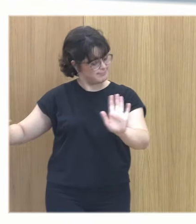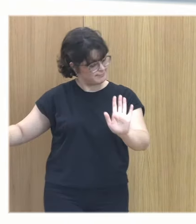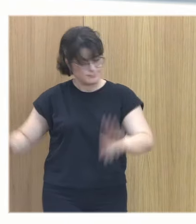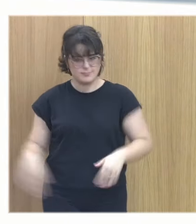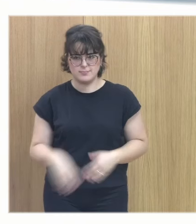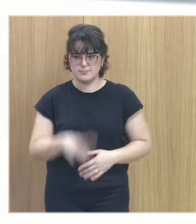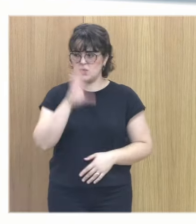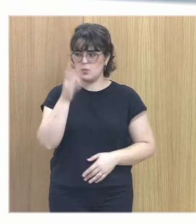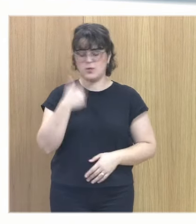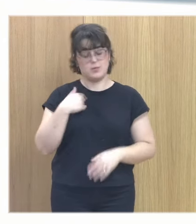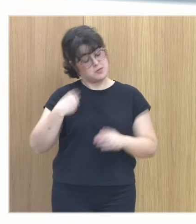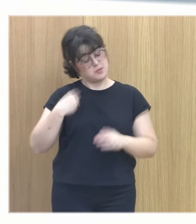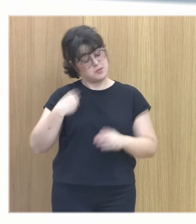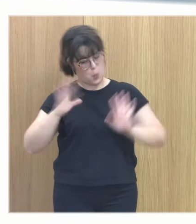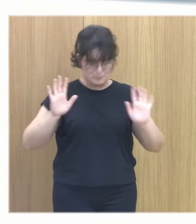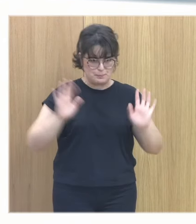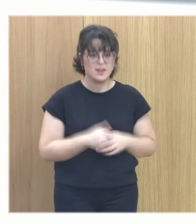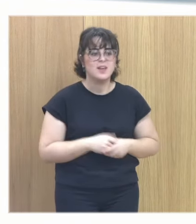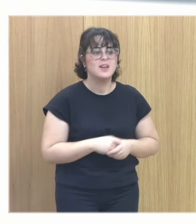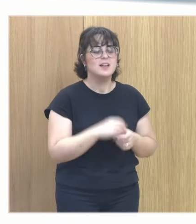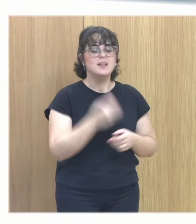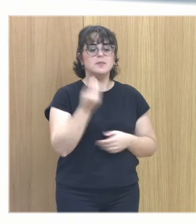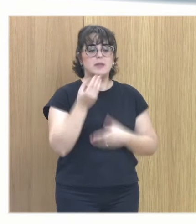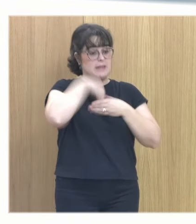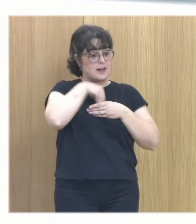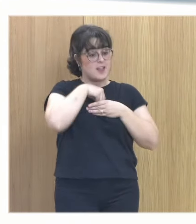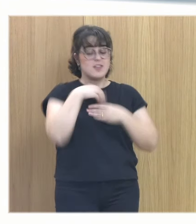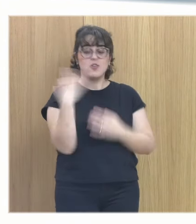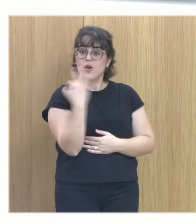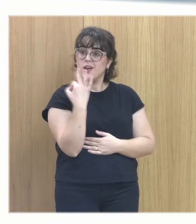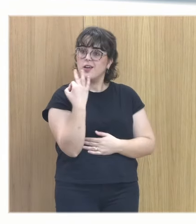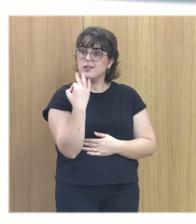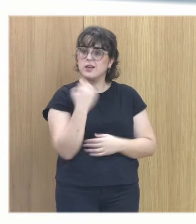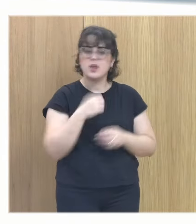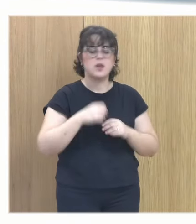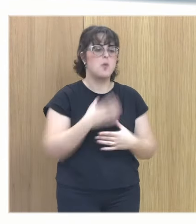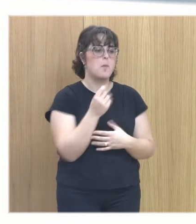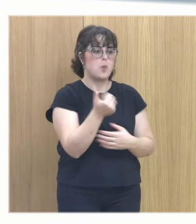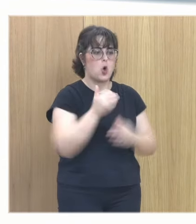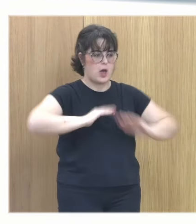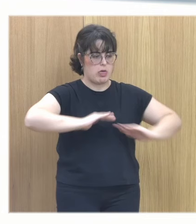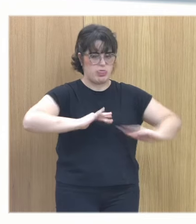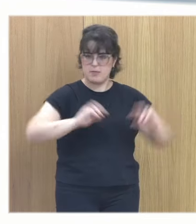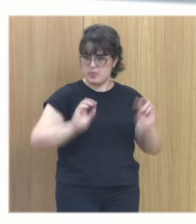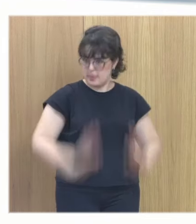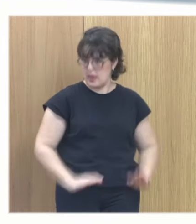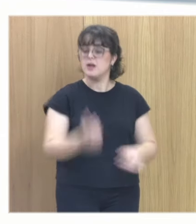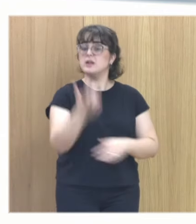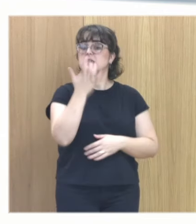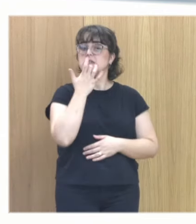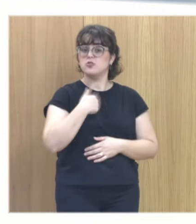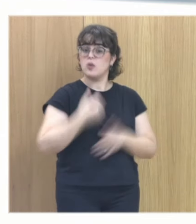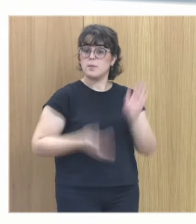la cuenta que me trae la internalización sería la hipoactividad cuando yo voy